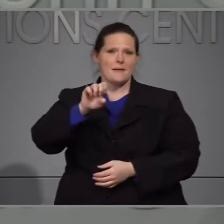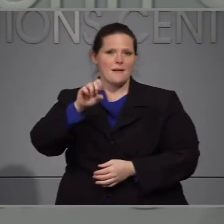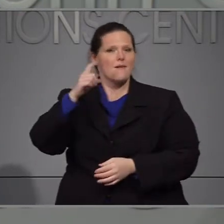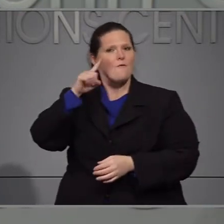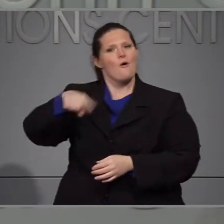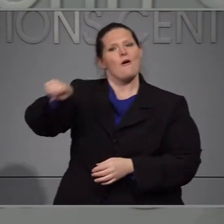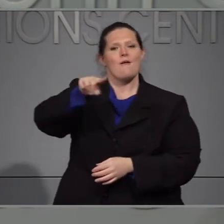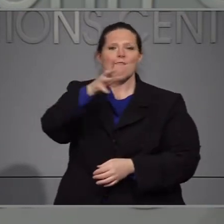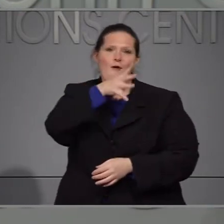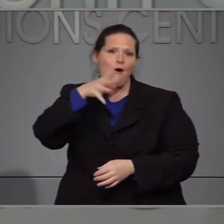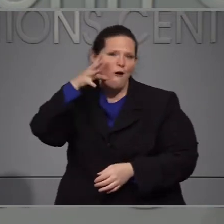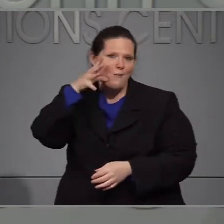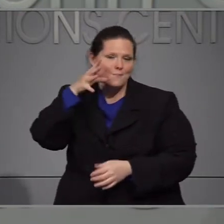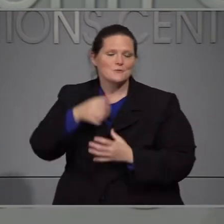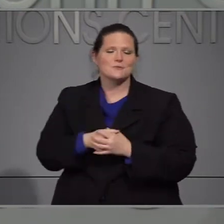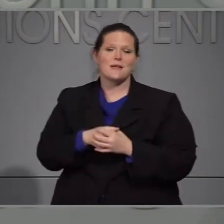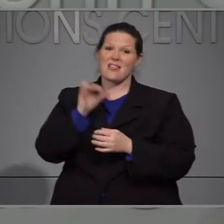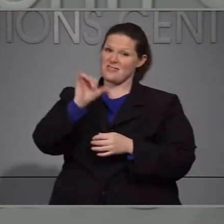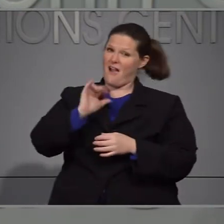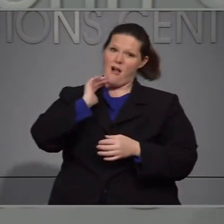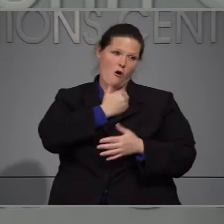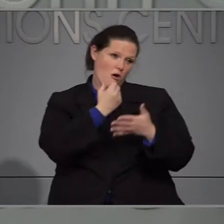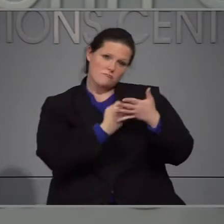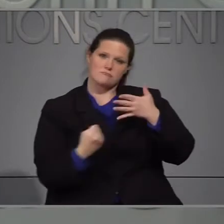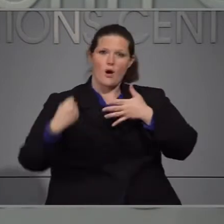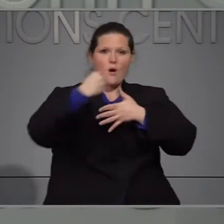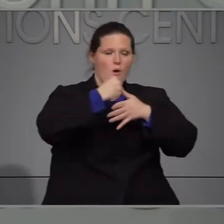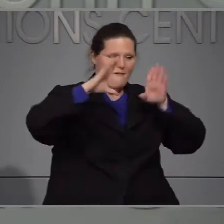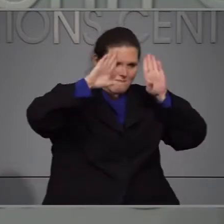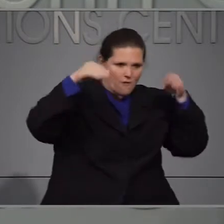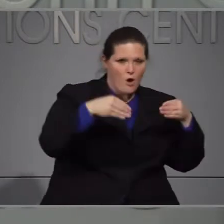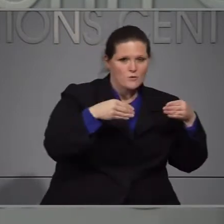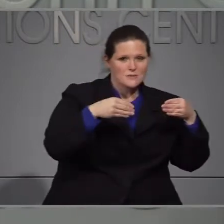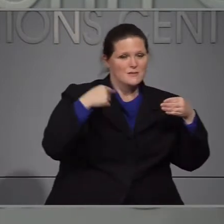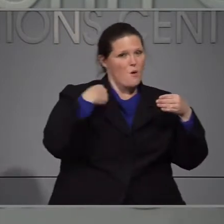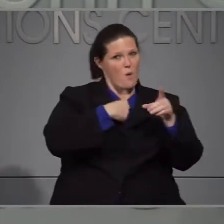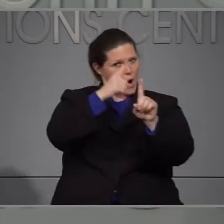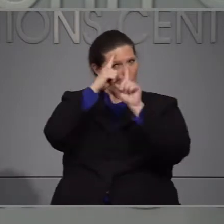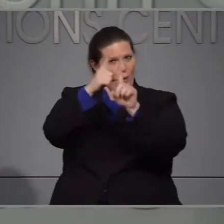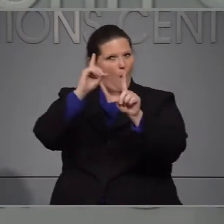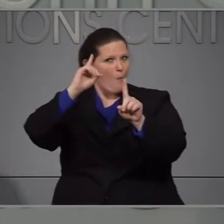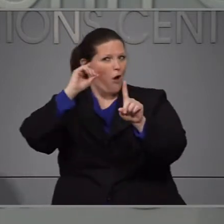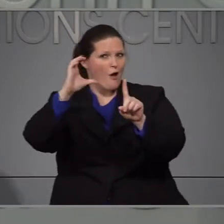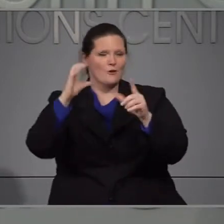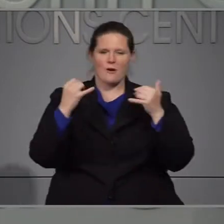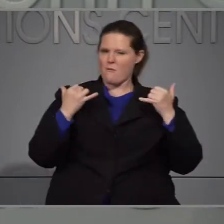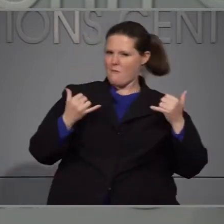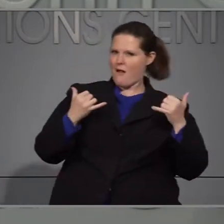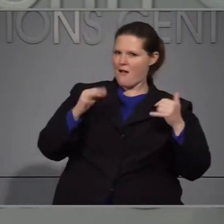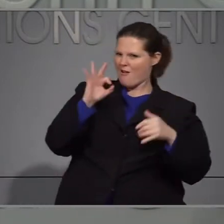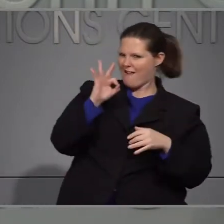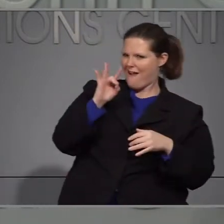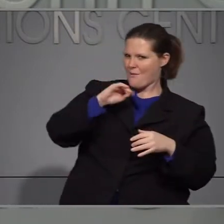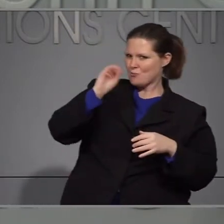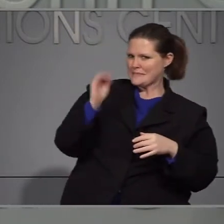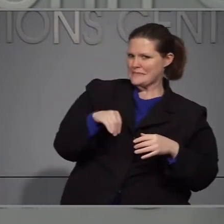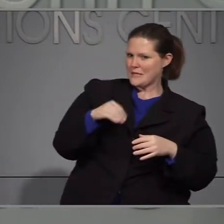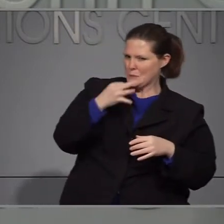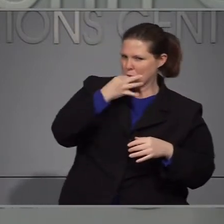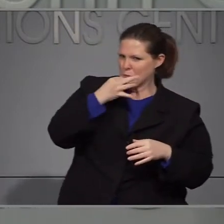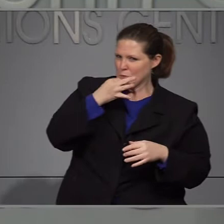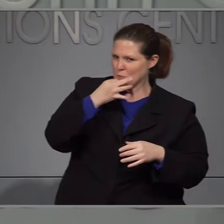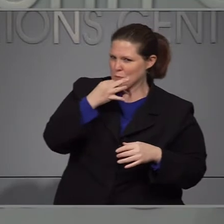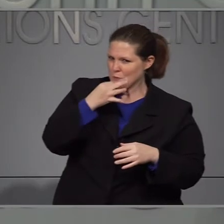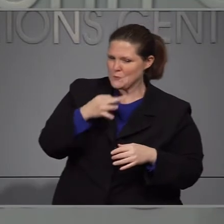a los trabajadores agrícolas del estado está en curso y esta es una prioridad número uno y hemos completado el